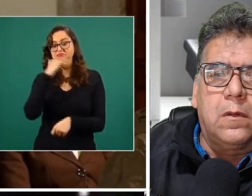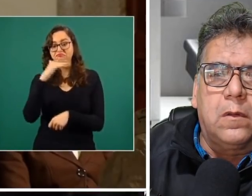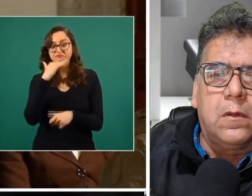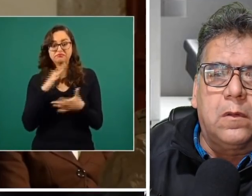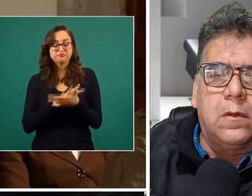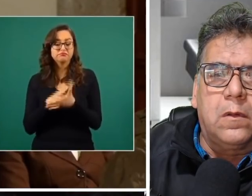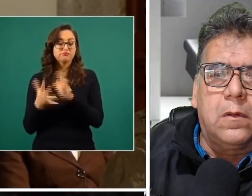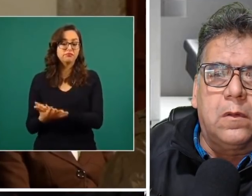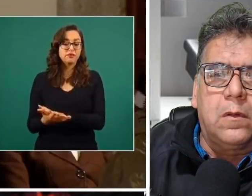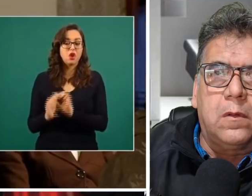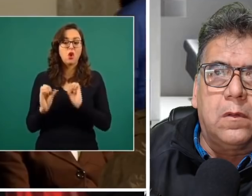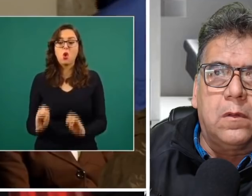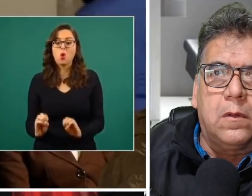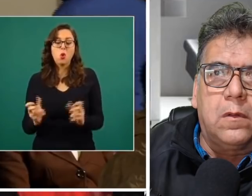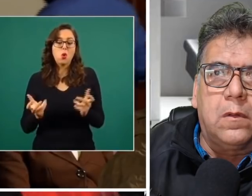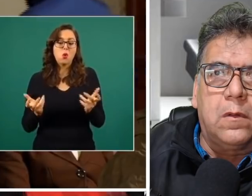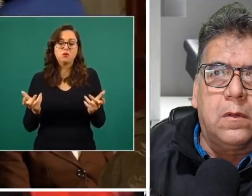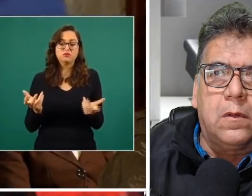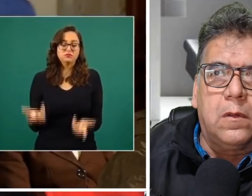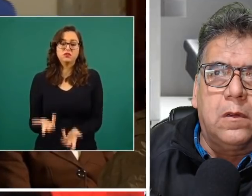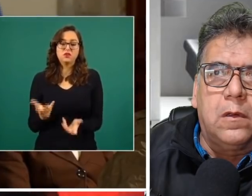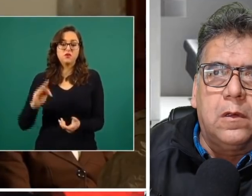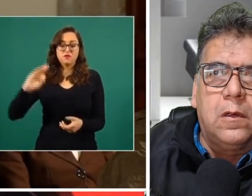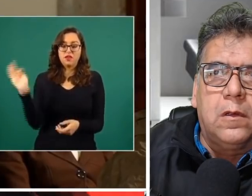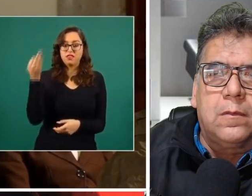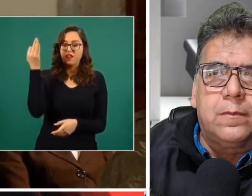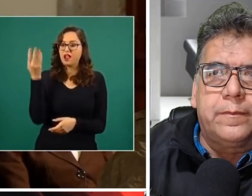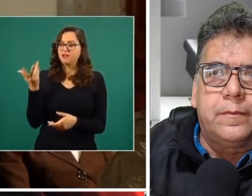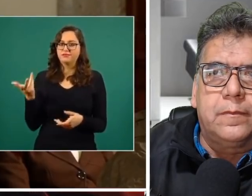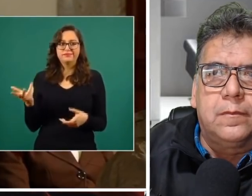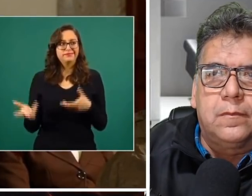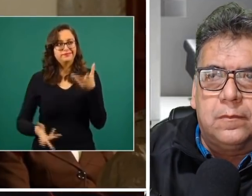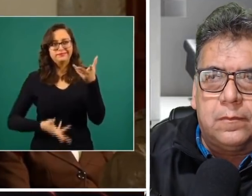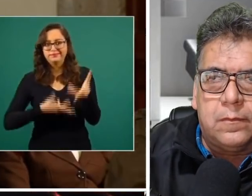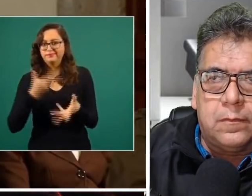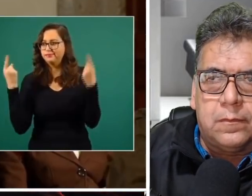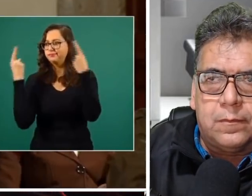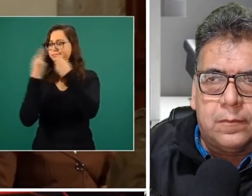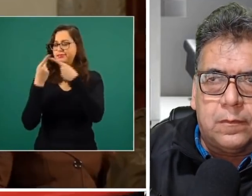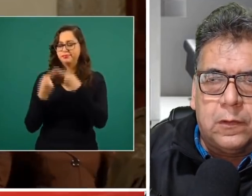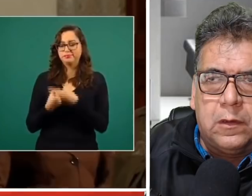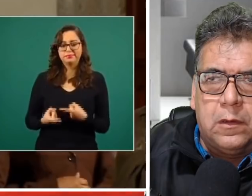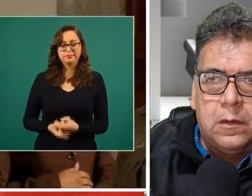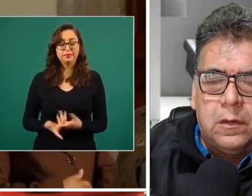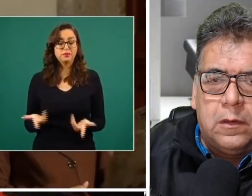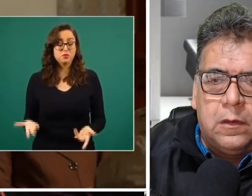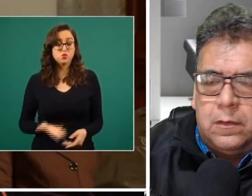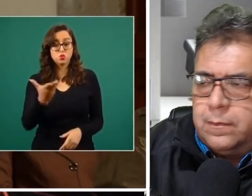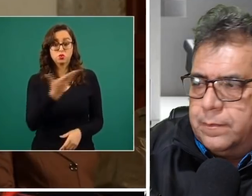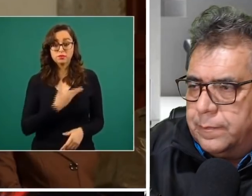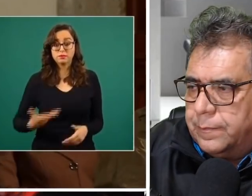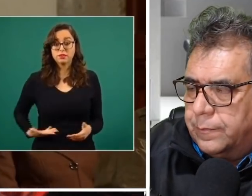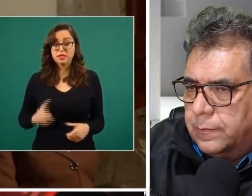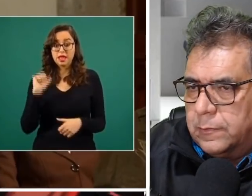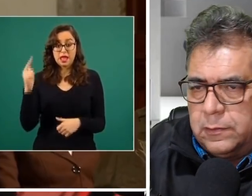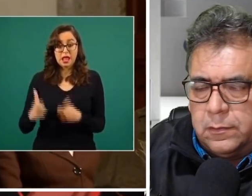completamente absorbidas por la Auditoría Superior de la Federación. ¿No hay algo que se haya planteado desde el Ejecutivo Federal para el respecto de